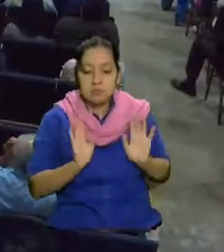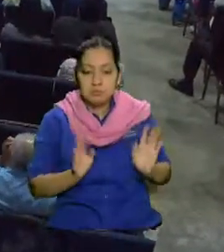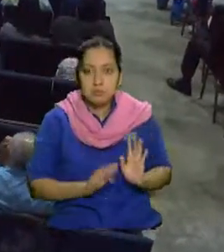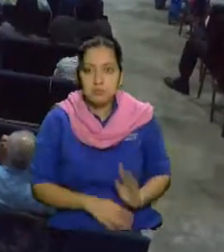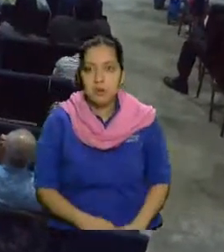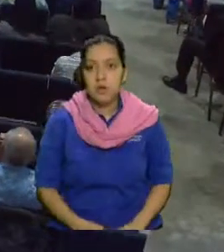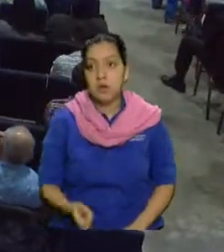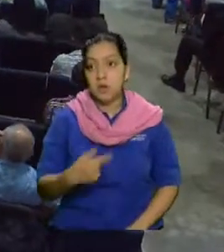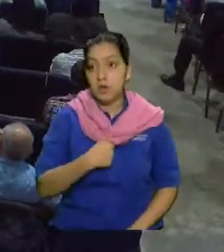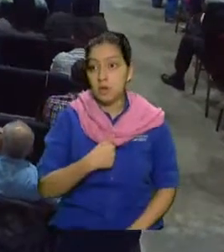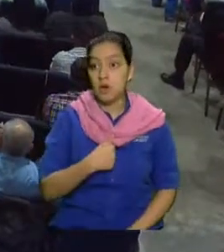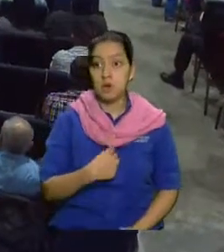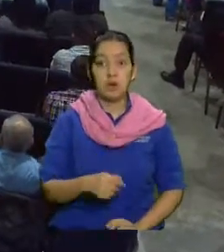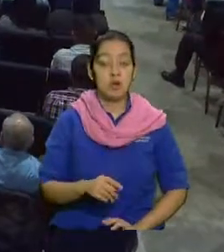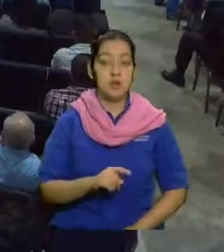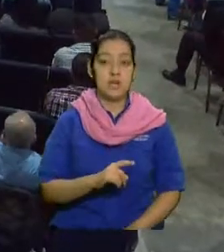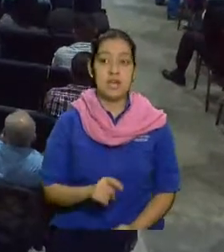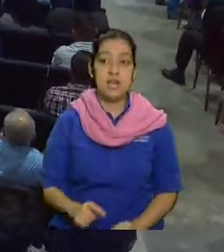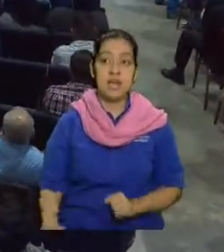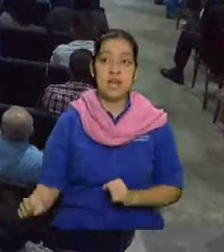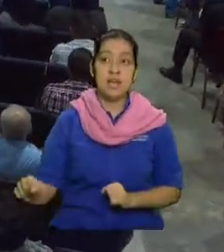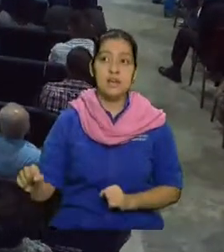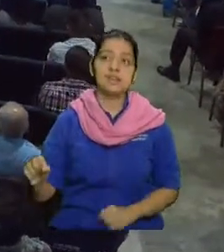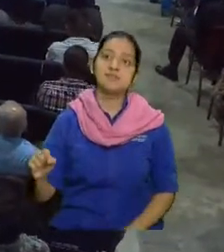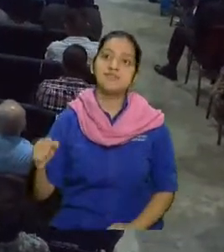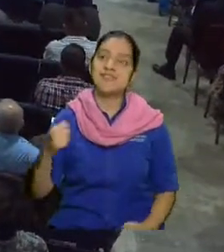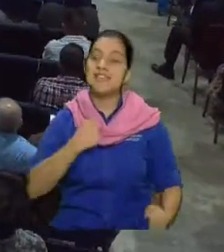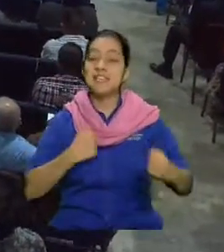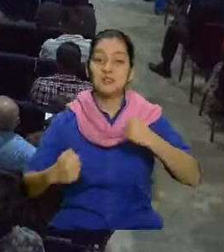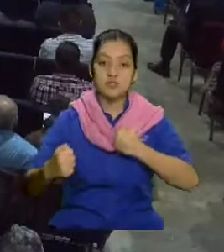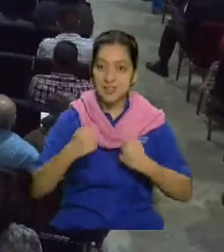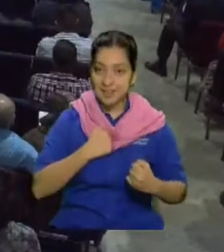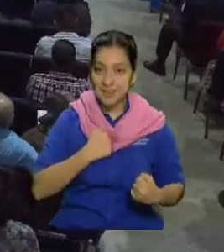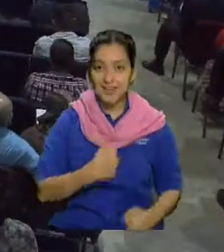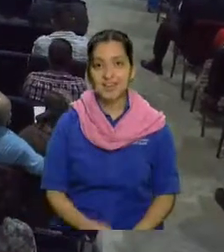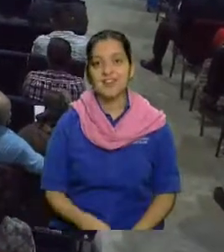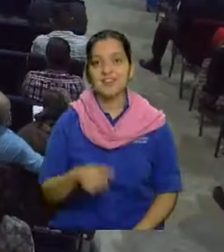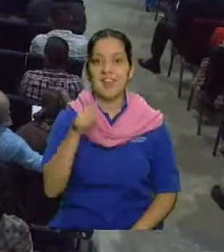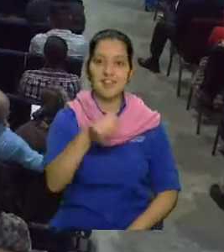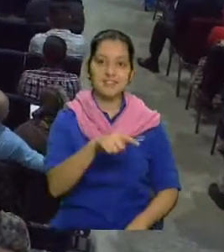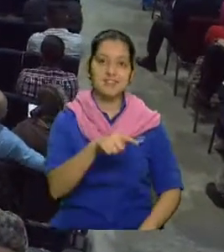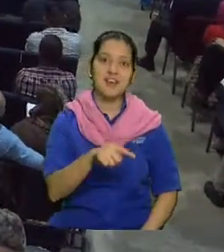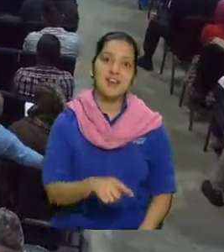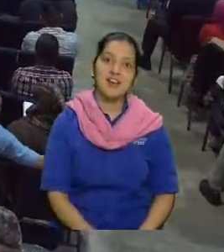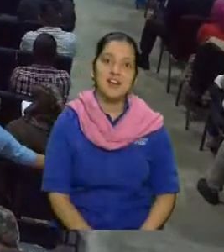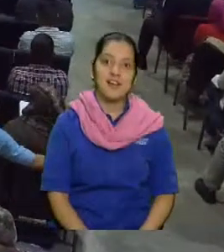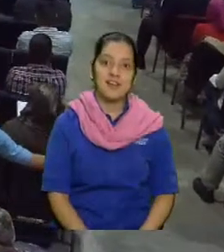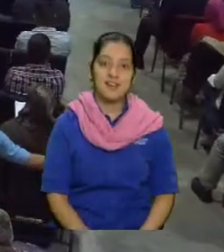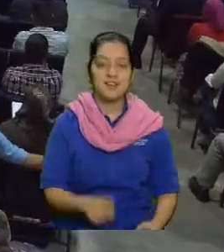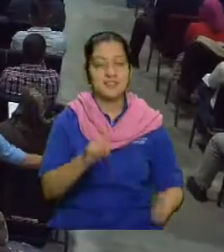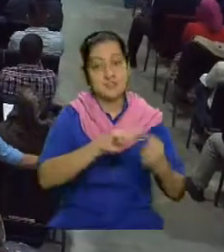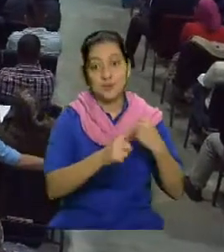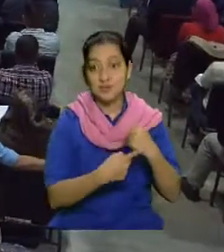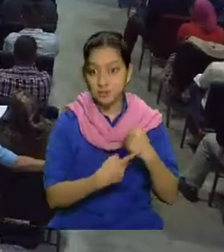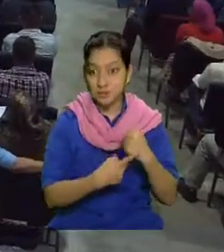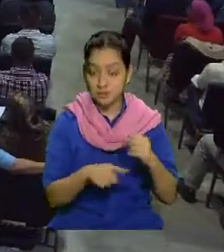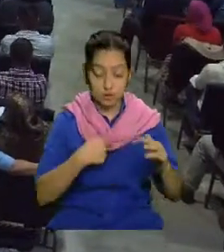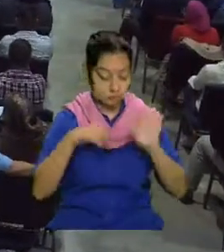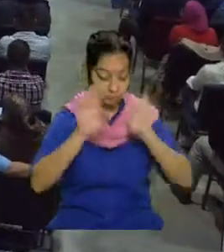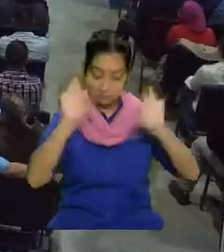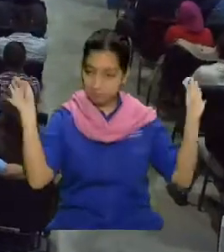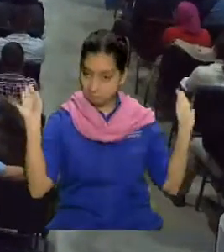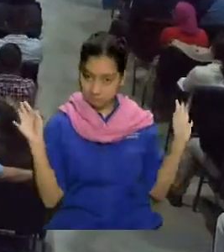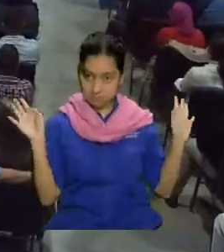inocencia de mi corazón porque él me dijo que era su hermana. Sí, por eso no te he matado todavía. No, así dice la Biblia, así dice la Biblia, pero